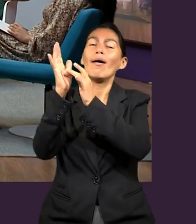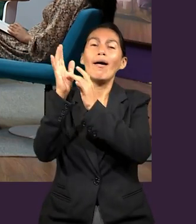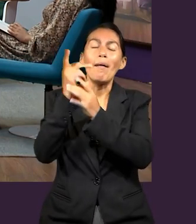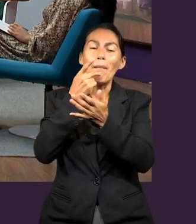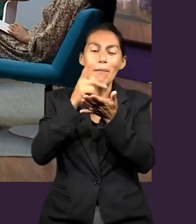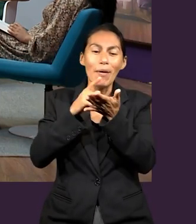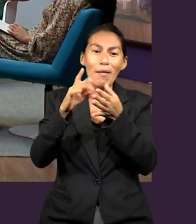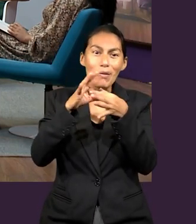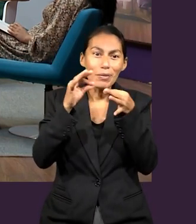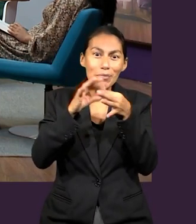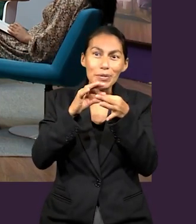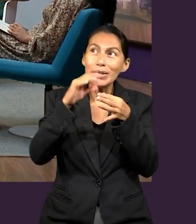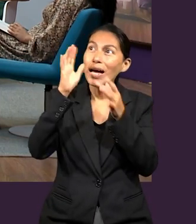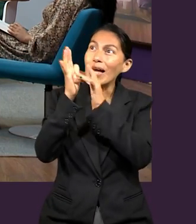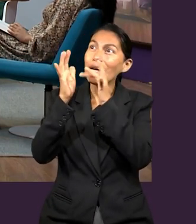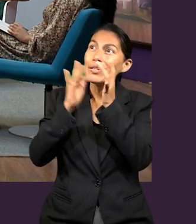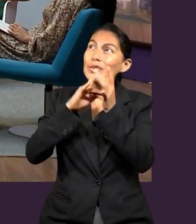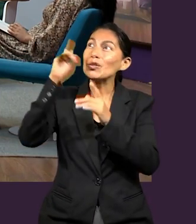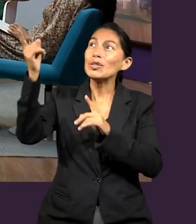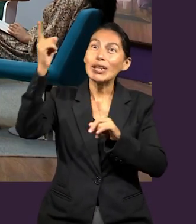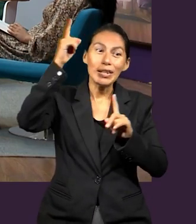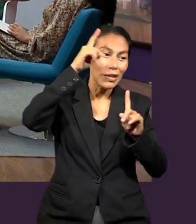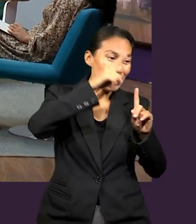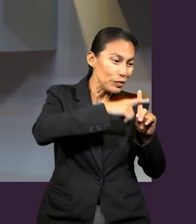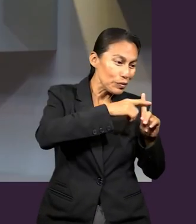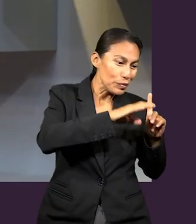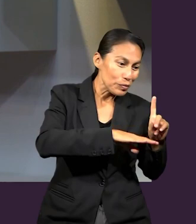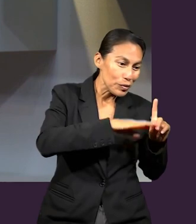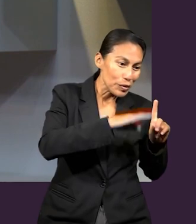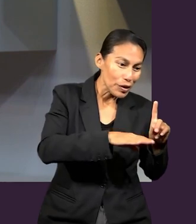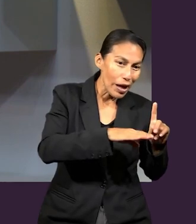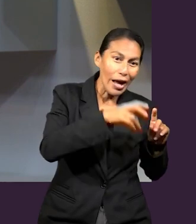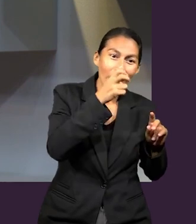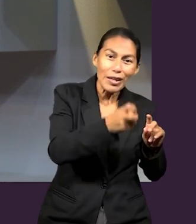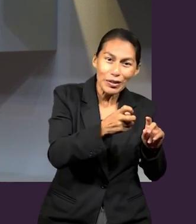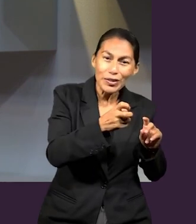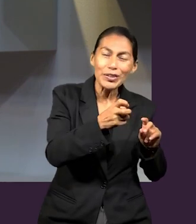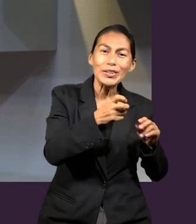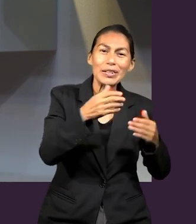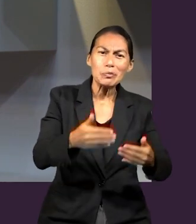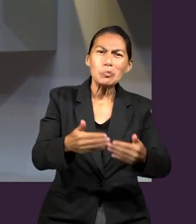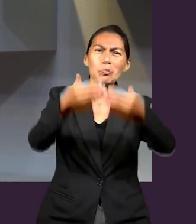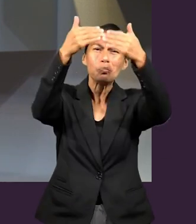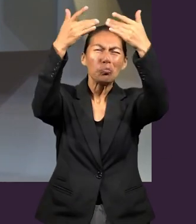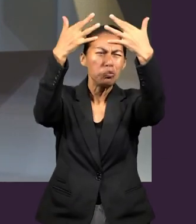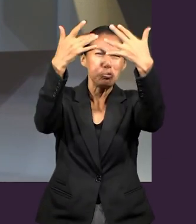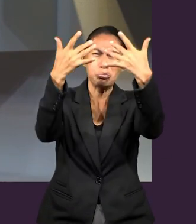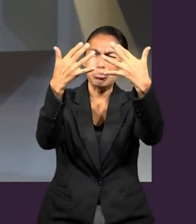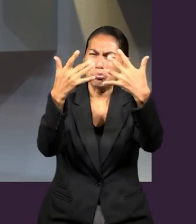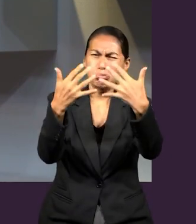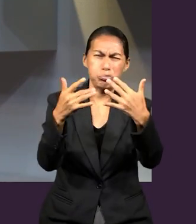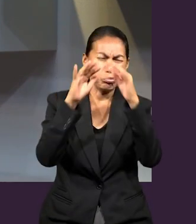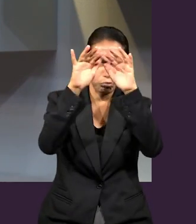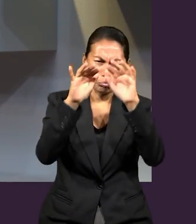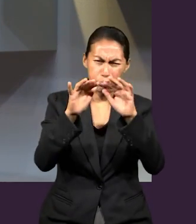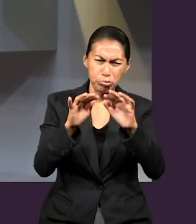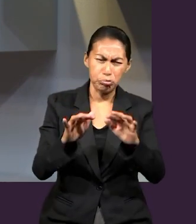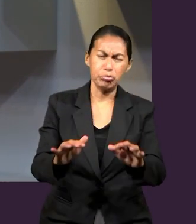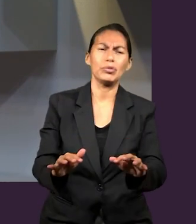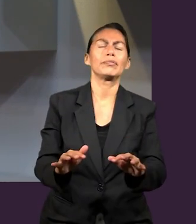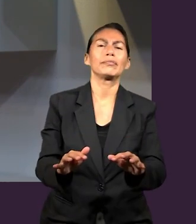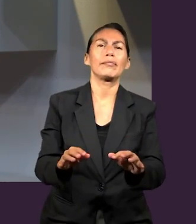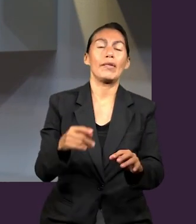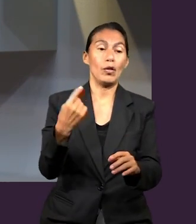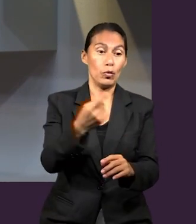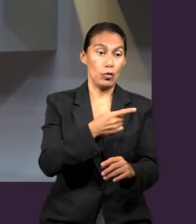nos enseña que no se basa en lo que nosotros hacemos, sino en lo que Él ya hizo